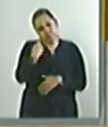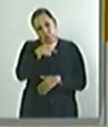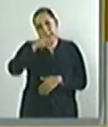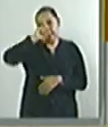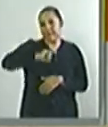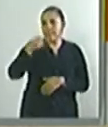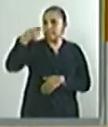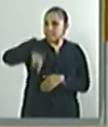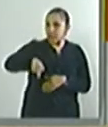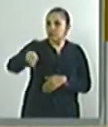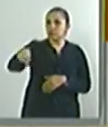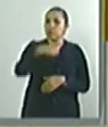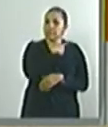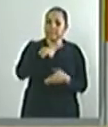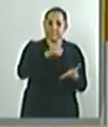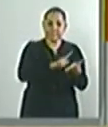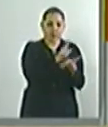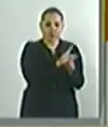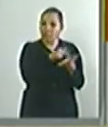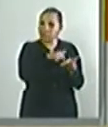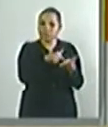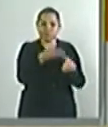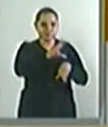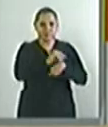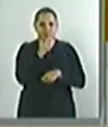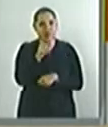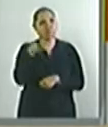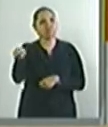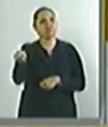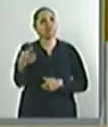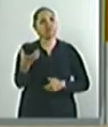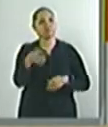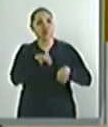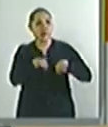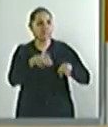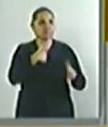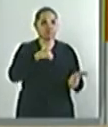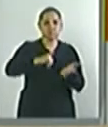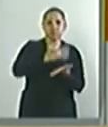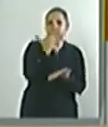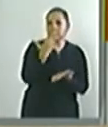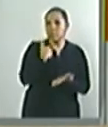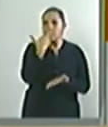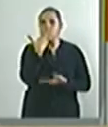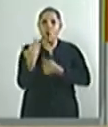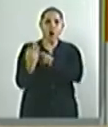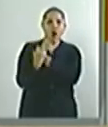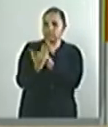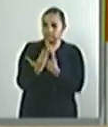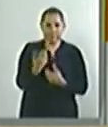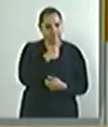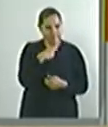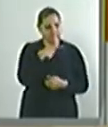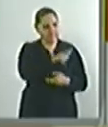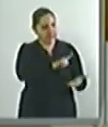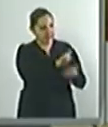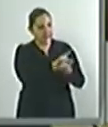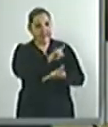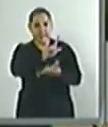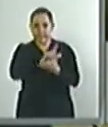Trabajo y la Ley Federal de los Trabajadores del Estado. ¿Para qué? Para que tengan ellos el marco de protección necesario